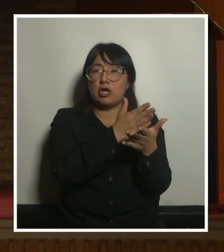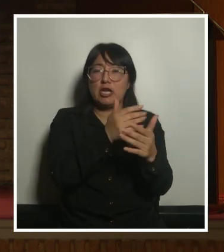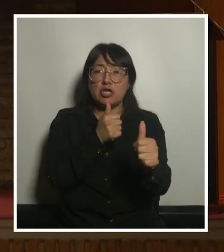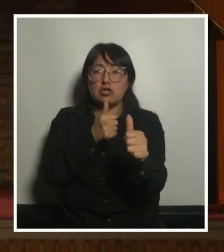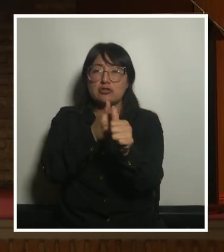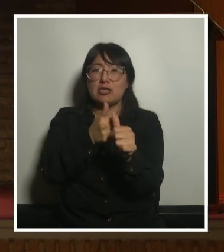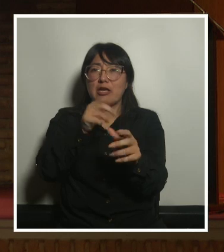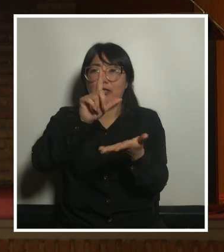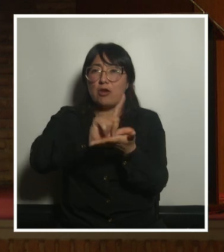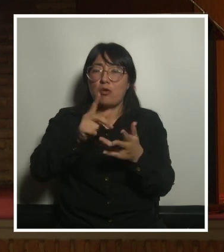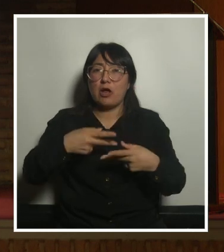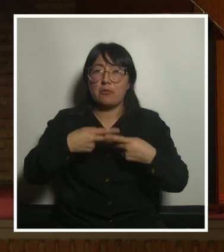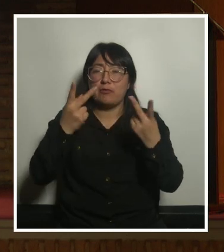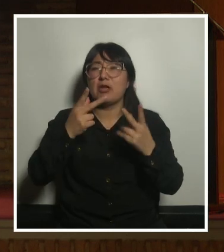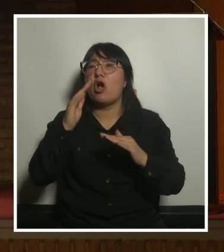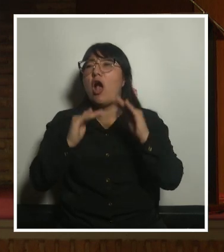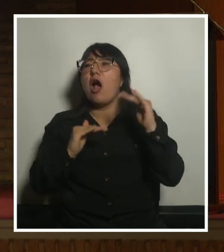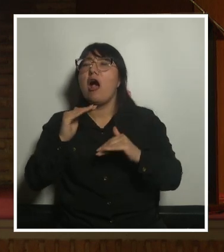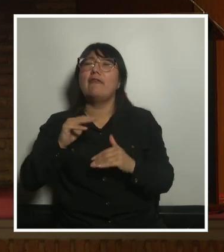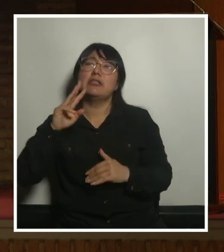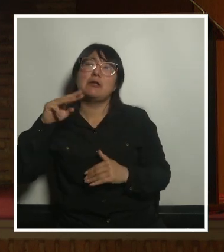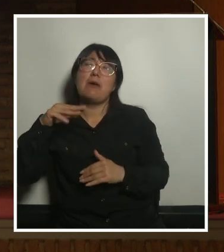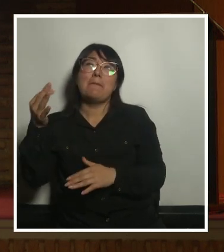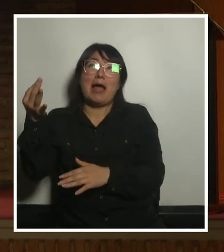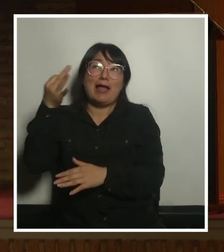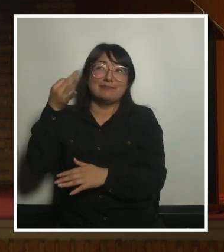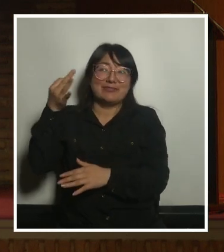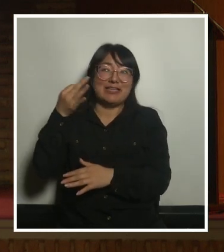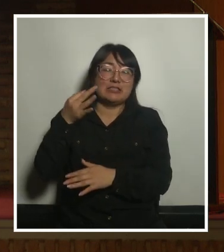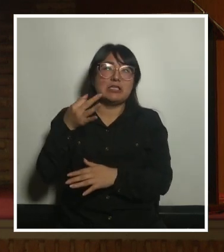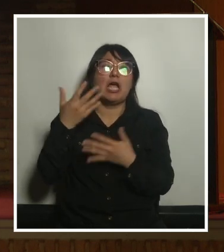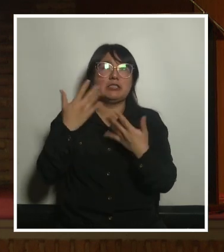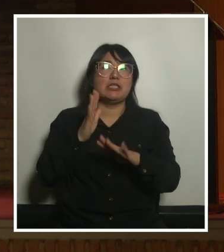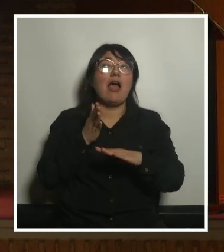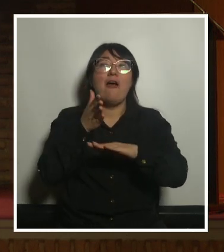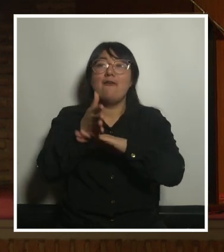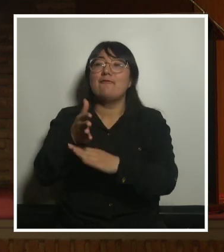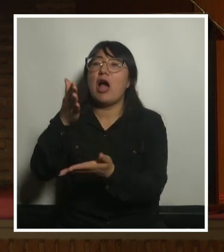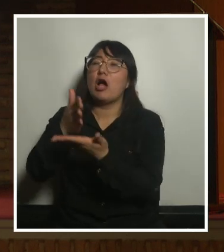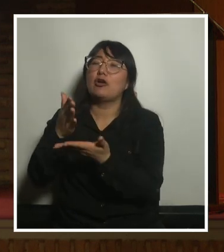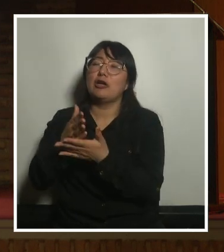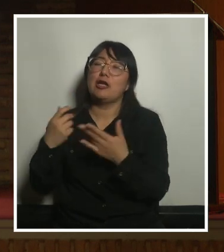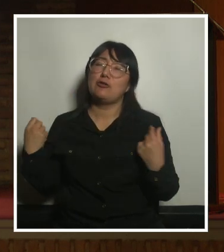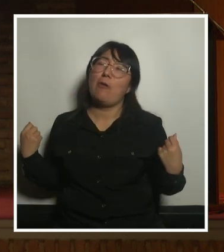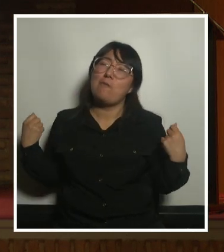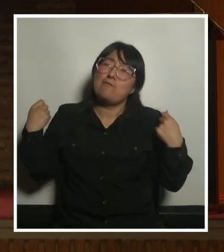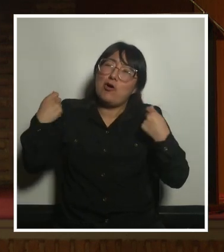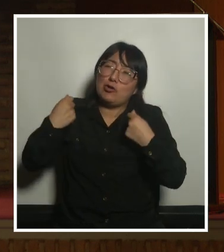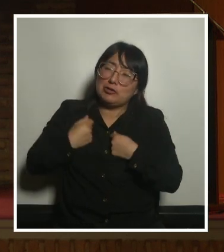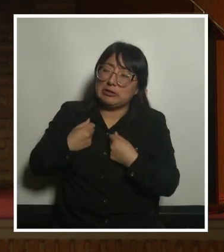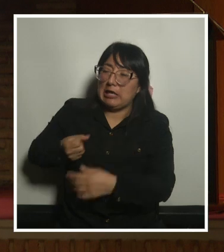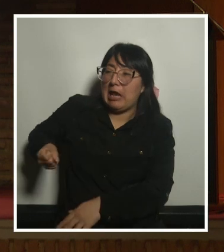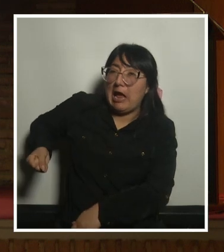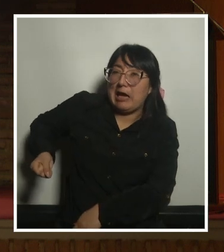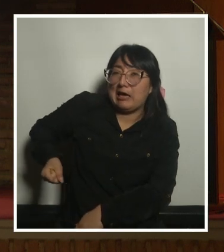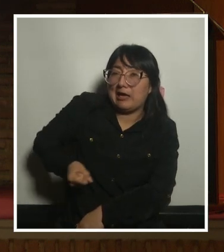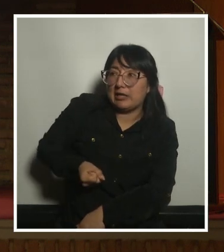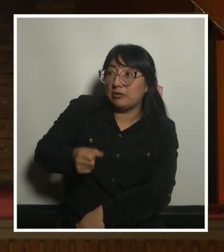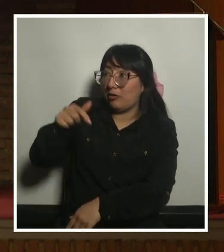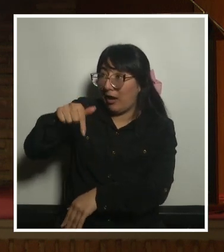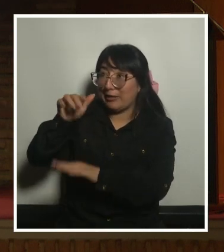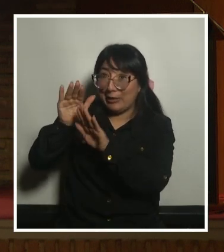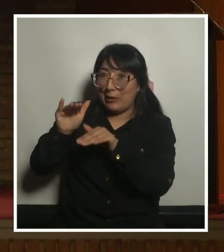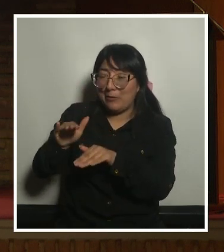puedes ir muchas veces las mamás nos contaban que después del colegio que van con la mochila del niño el carrito bueno van aquí